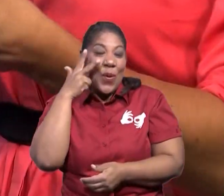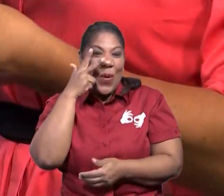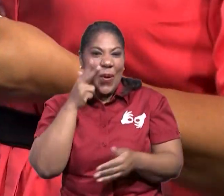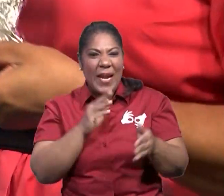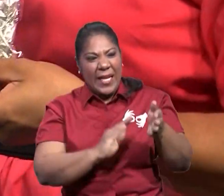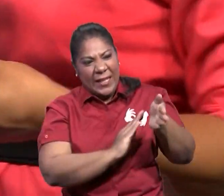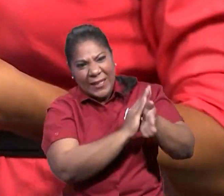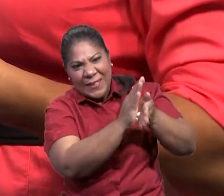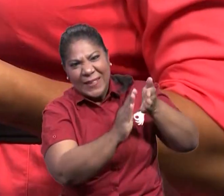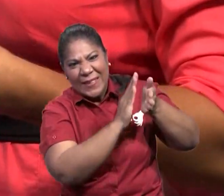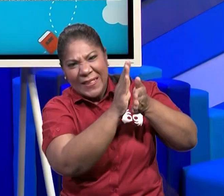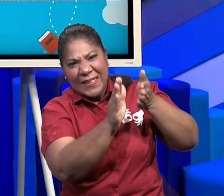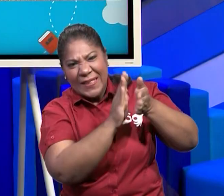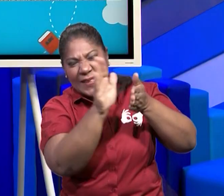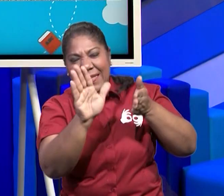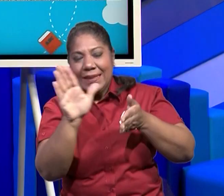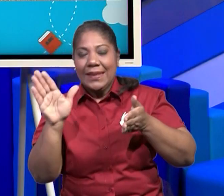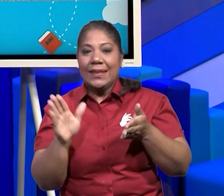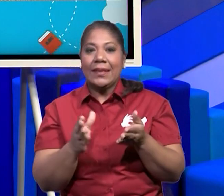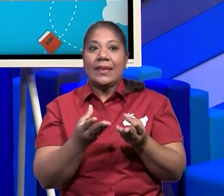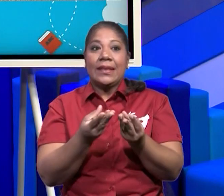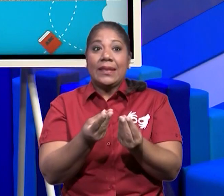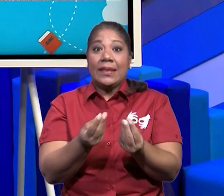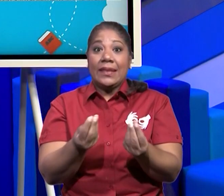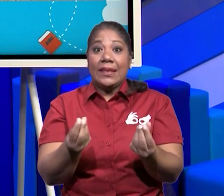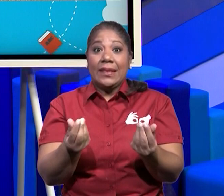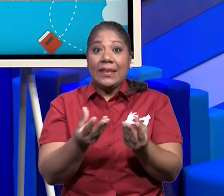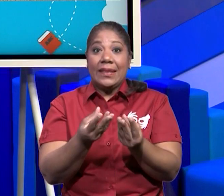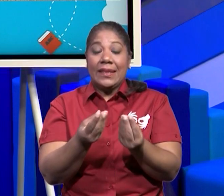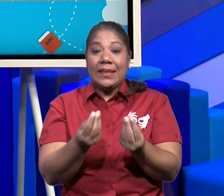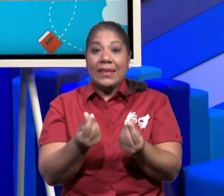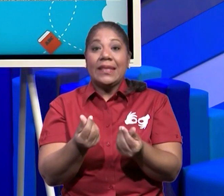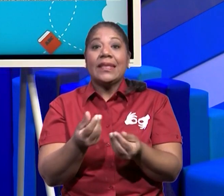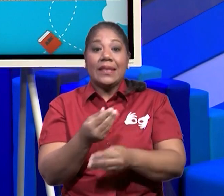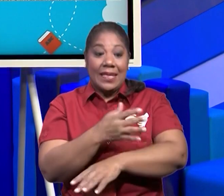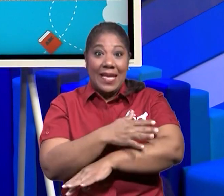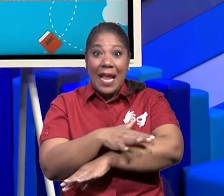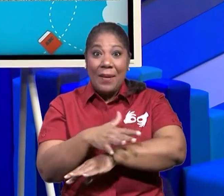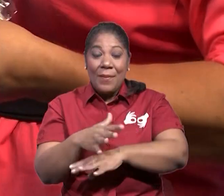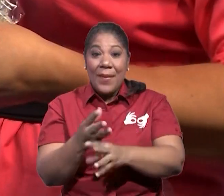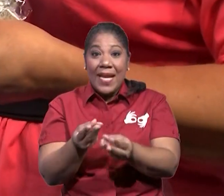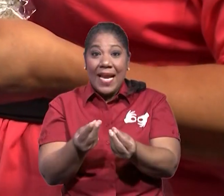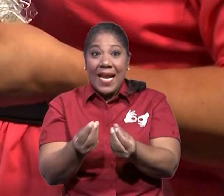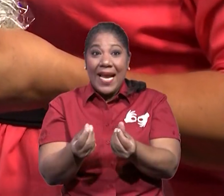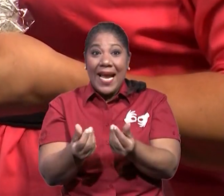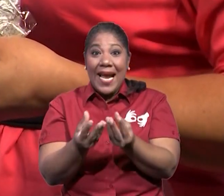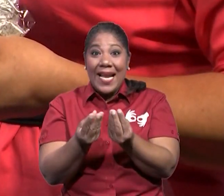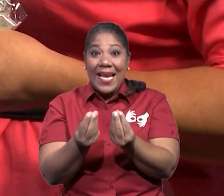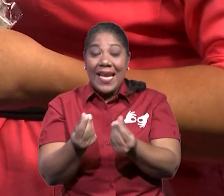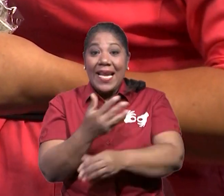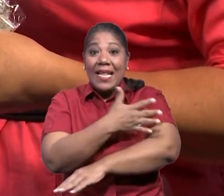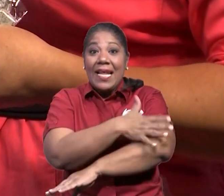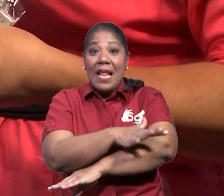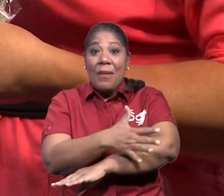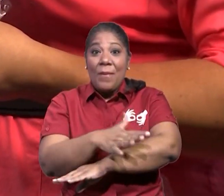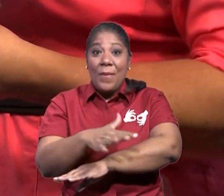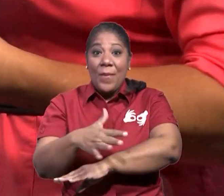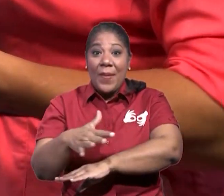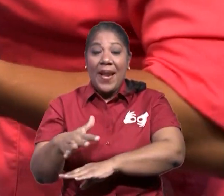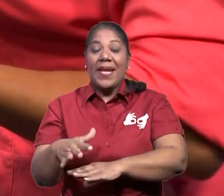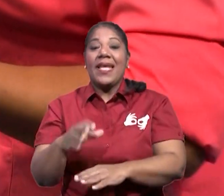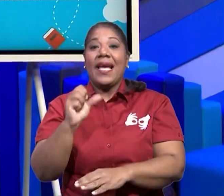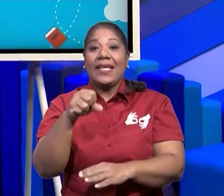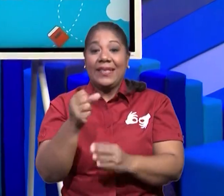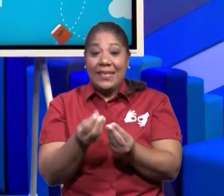tenemos arena. ¿Sí? Arena. ¿La arena de dónde es chicos? De la